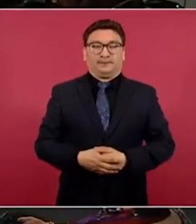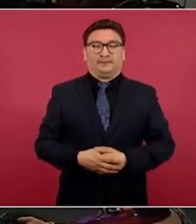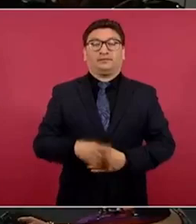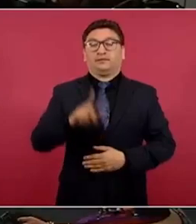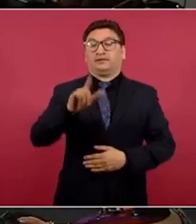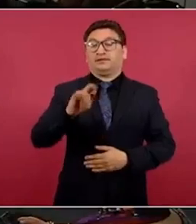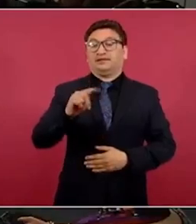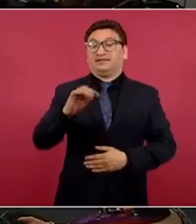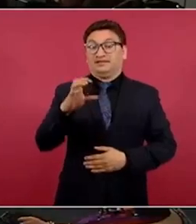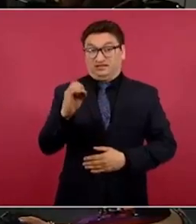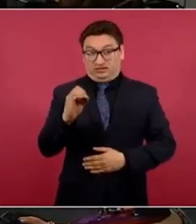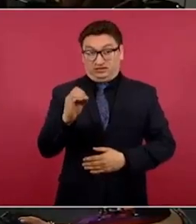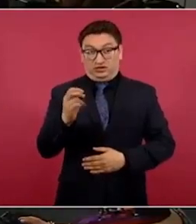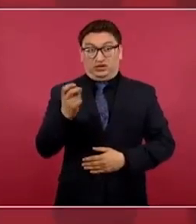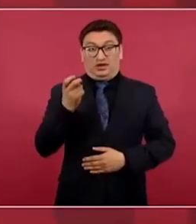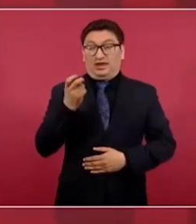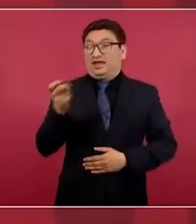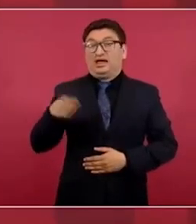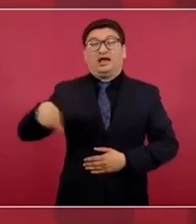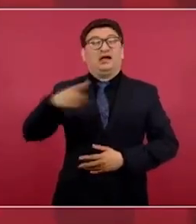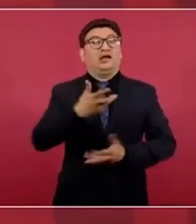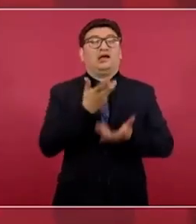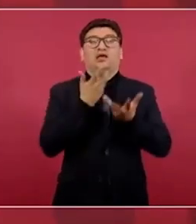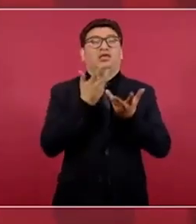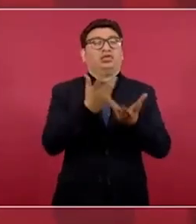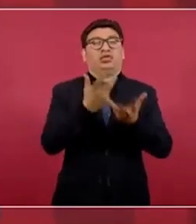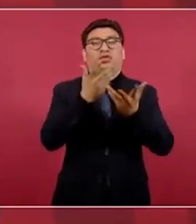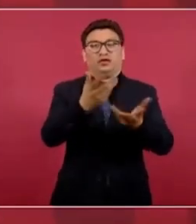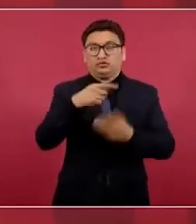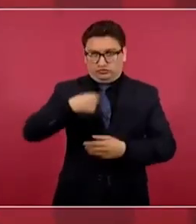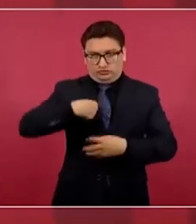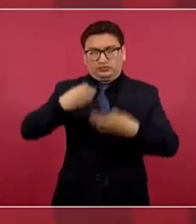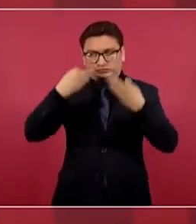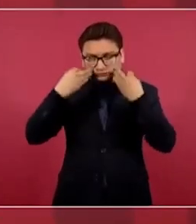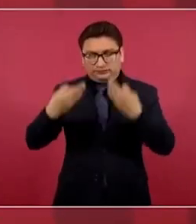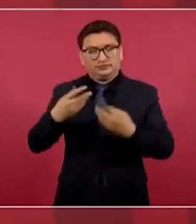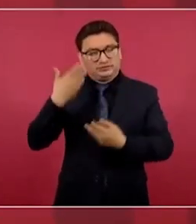el litio que lo ambicionan, porque me consta,